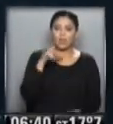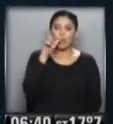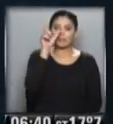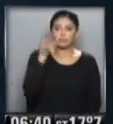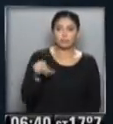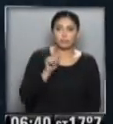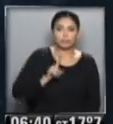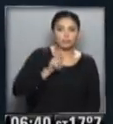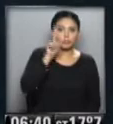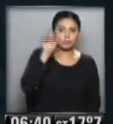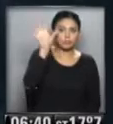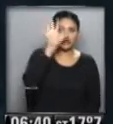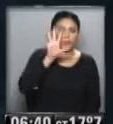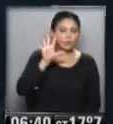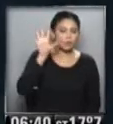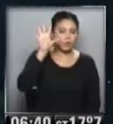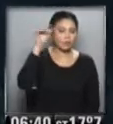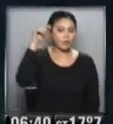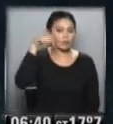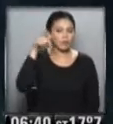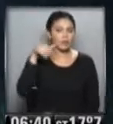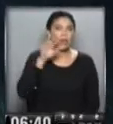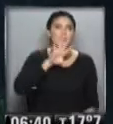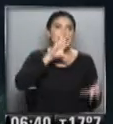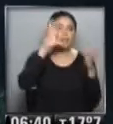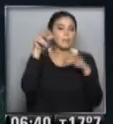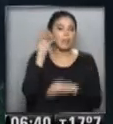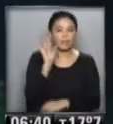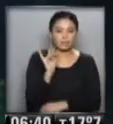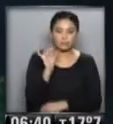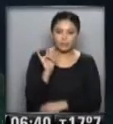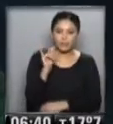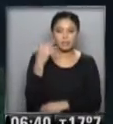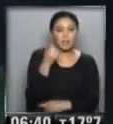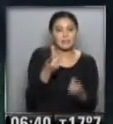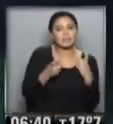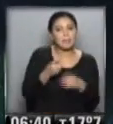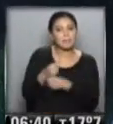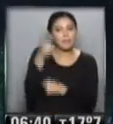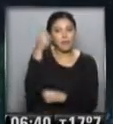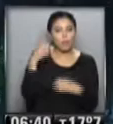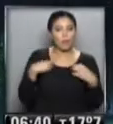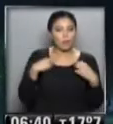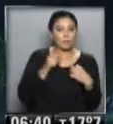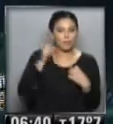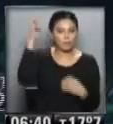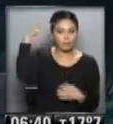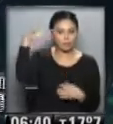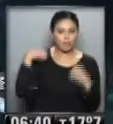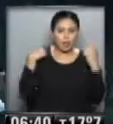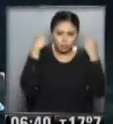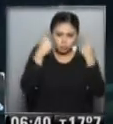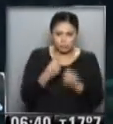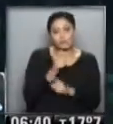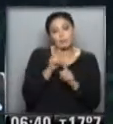litoral y norte de la provincia de Buenos Aires... ...está complicadito... ...un paraguas, un impermeable... ...no mucho, mucho abrigo... ...pero